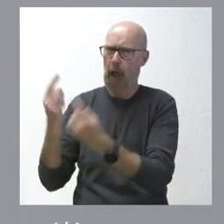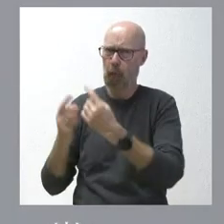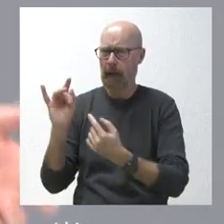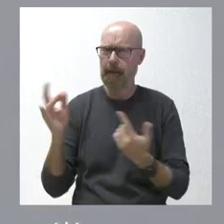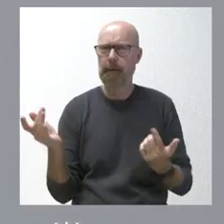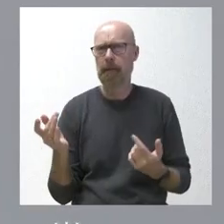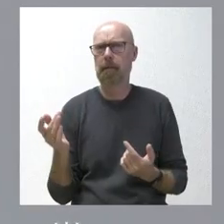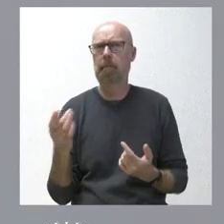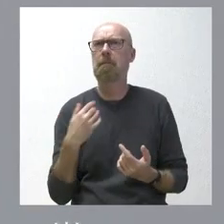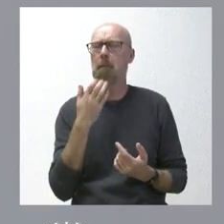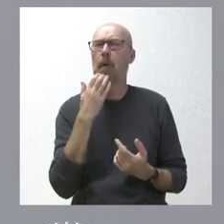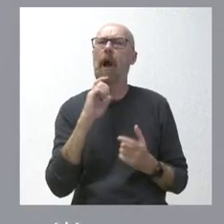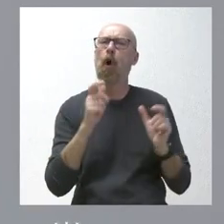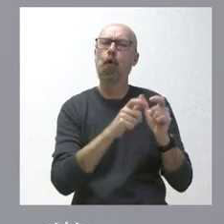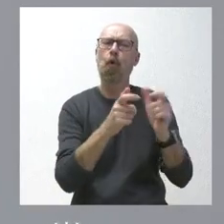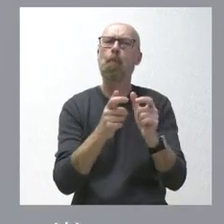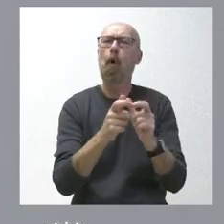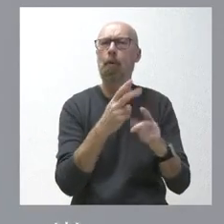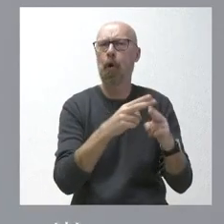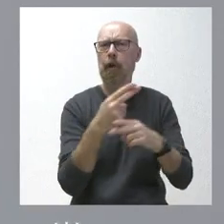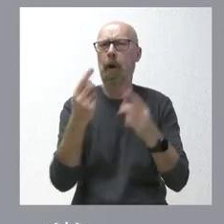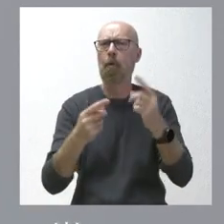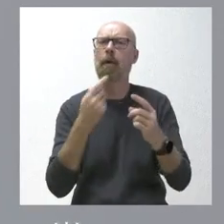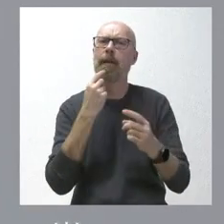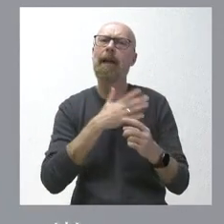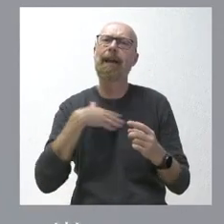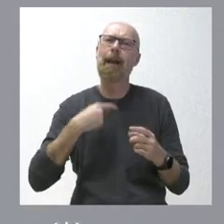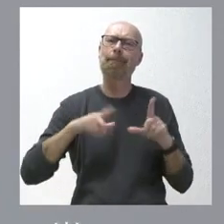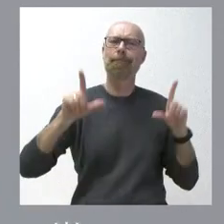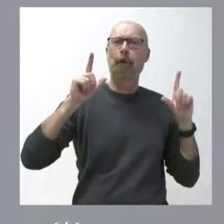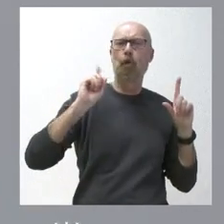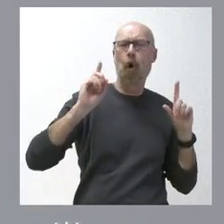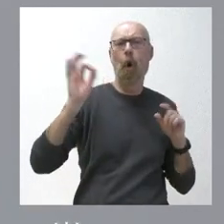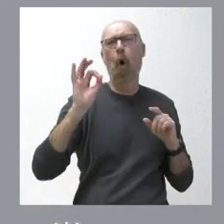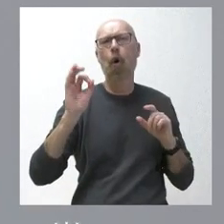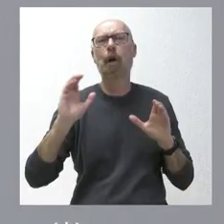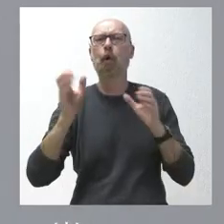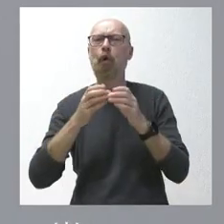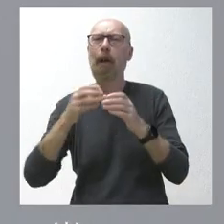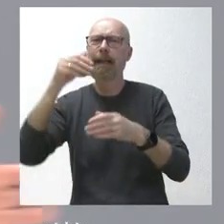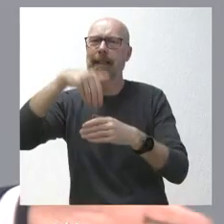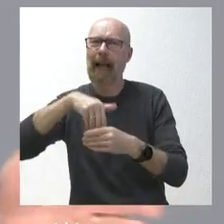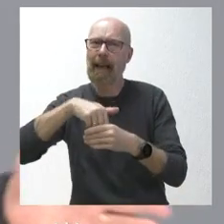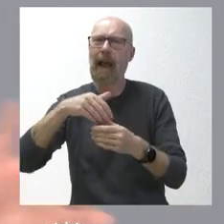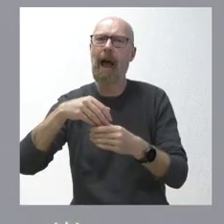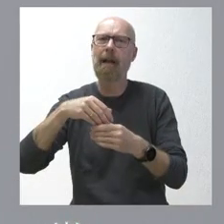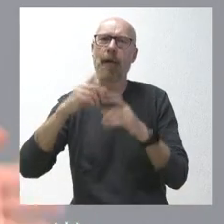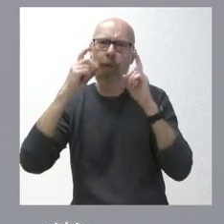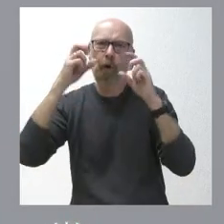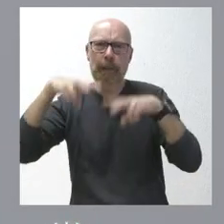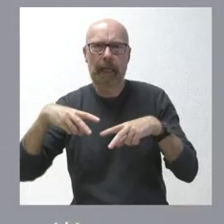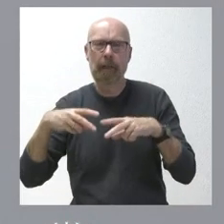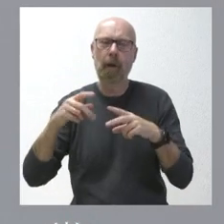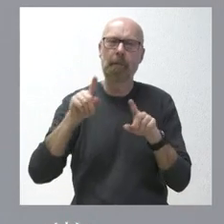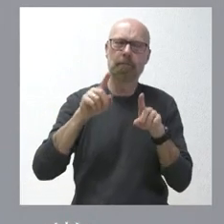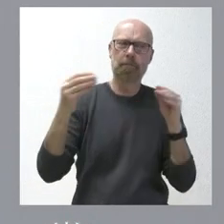oído a algunos grupos que lo que queremos es hacer un fotocall y a otros grupos que la reunión es interna sin fotos, con lo